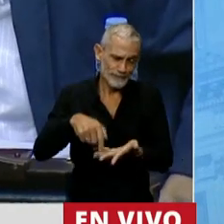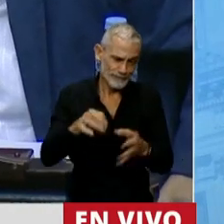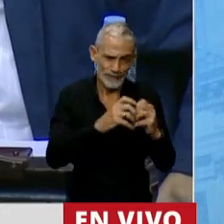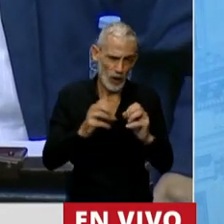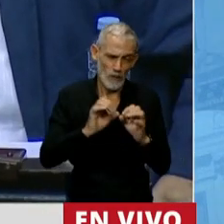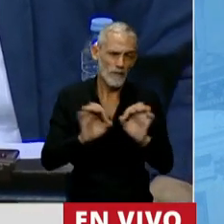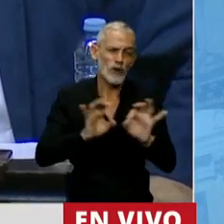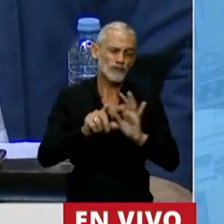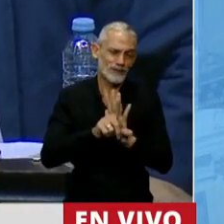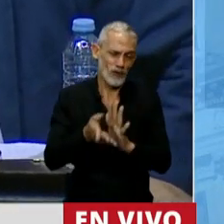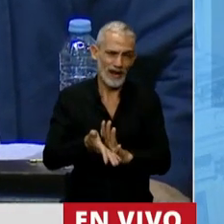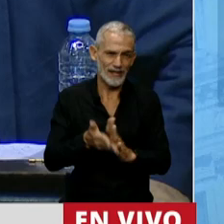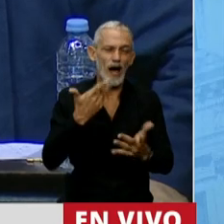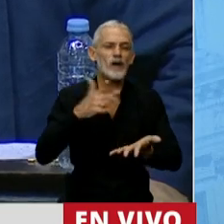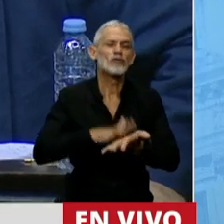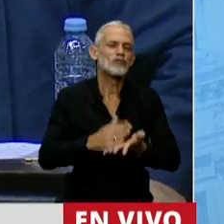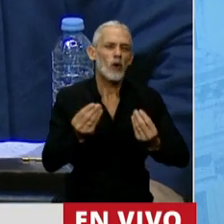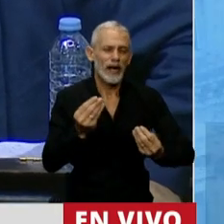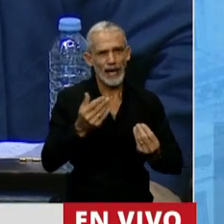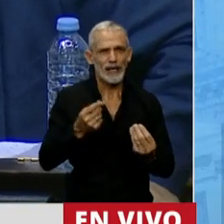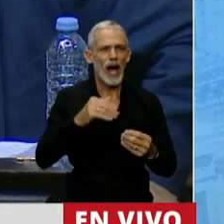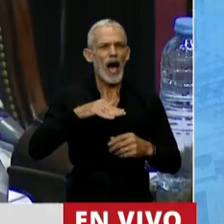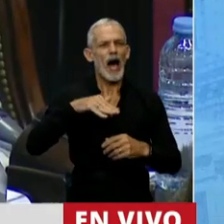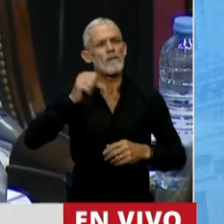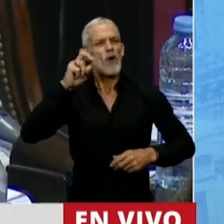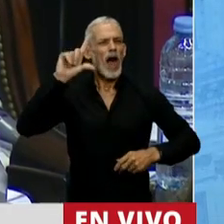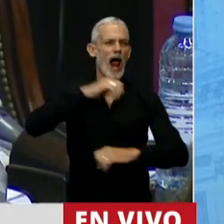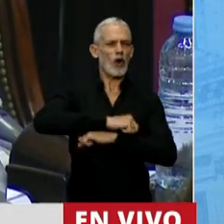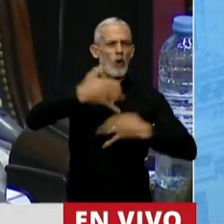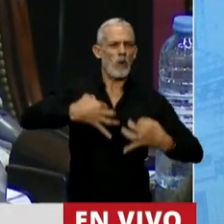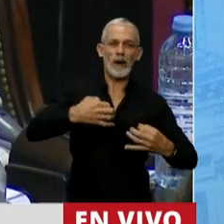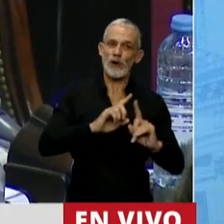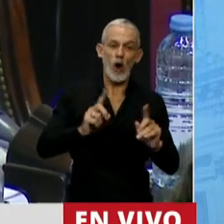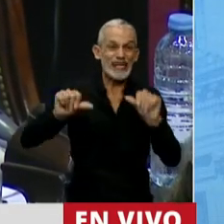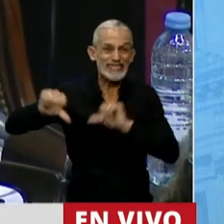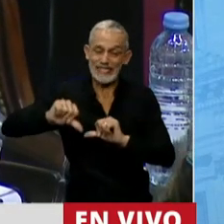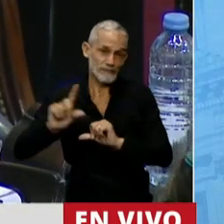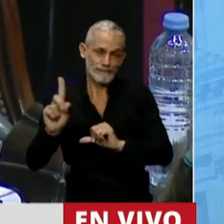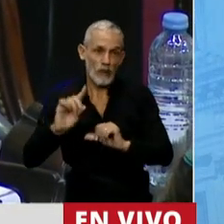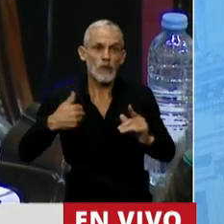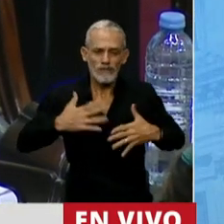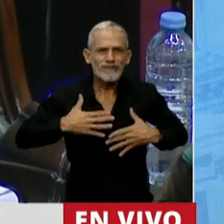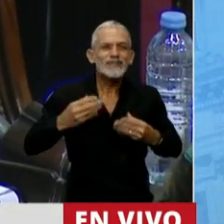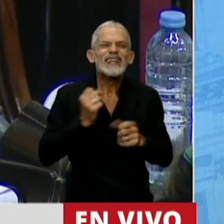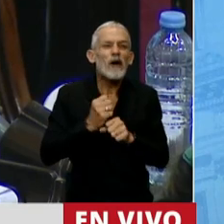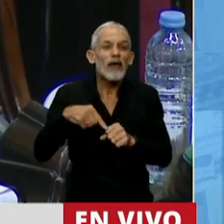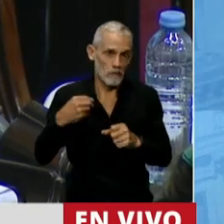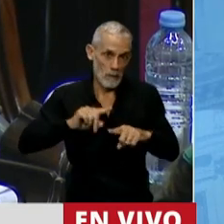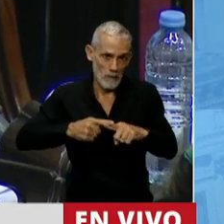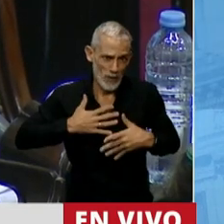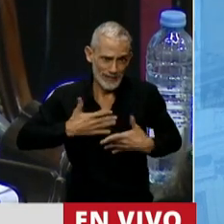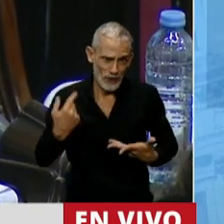tratando acá. No estamos hablando ni desde la moral ni desde la ciencia, porque somos políticos y porque